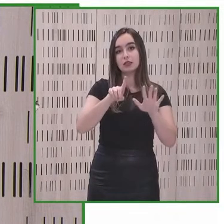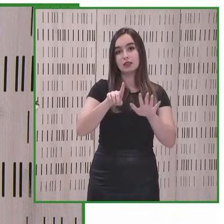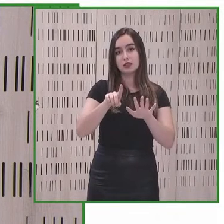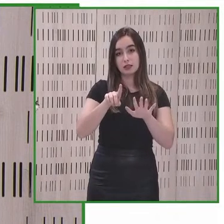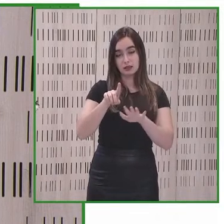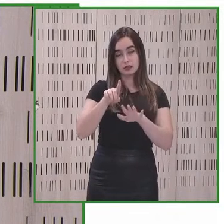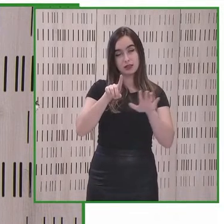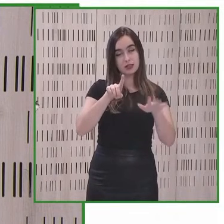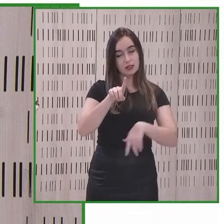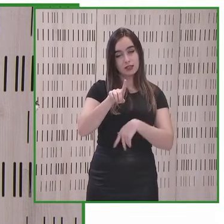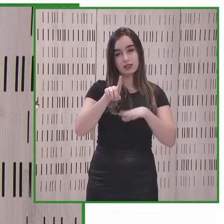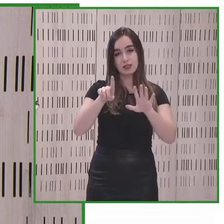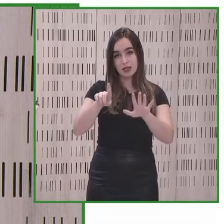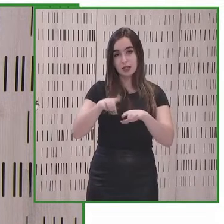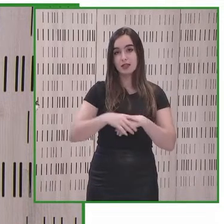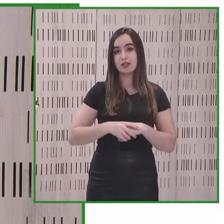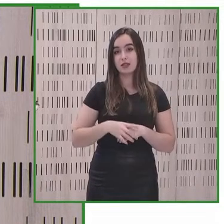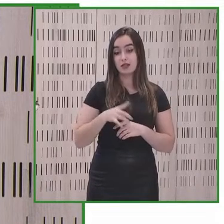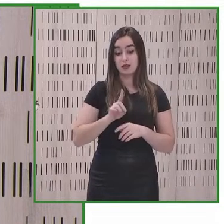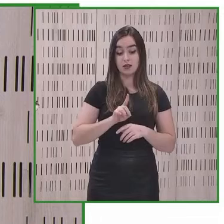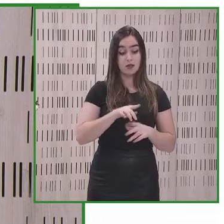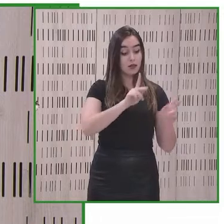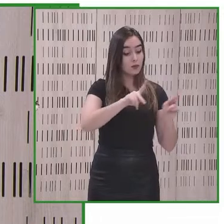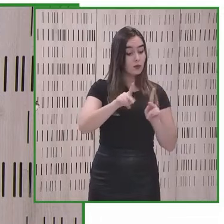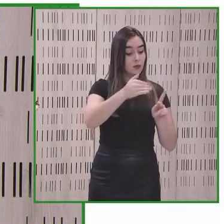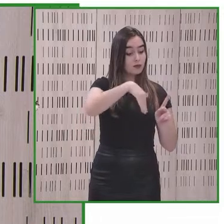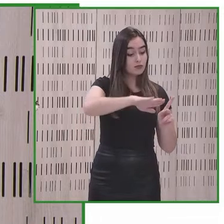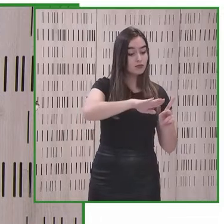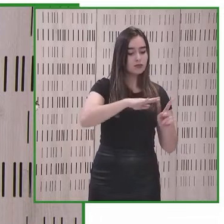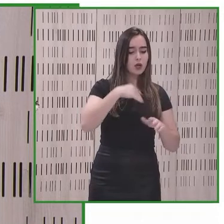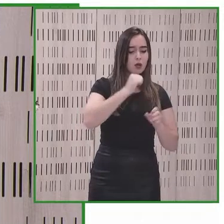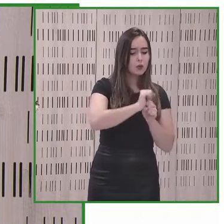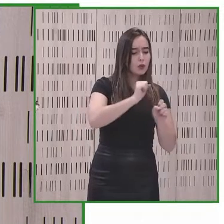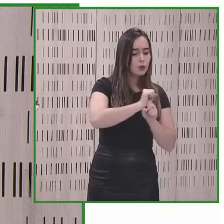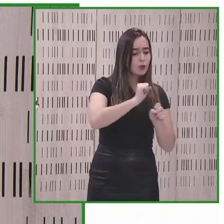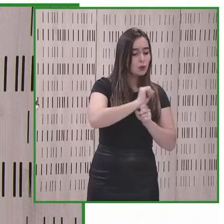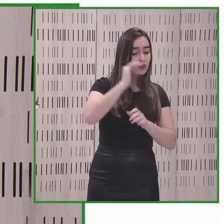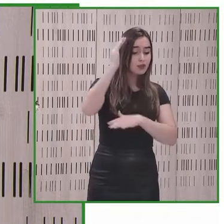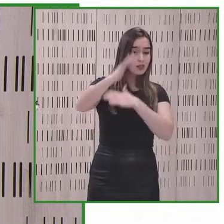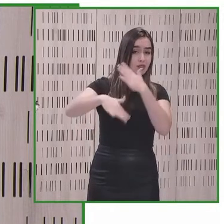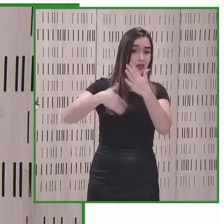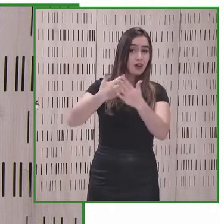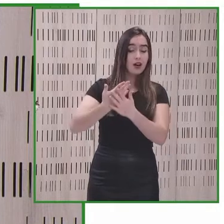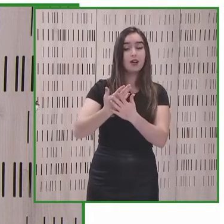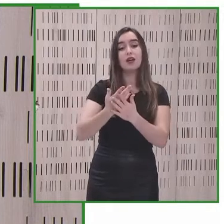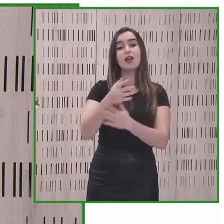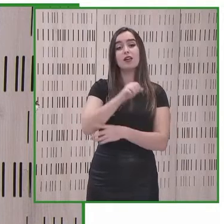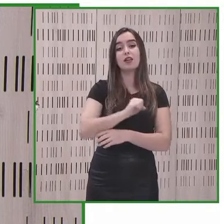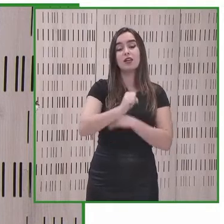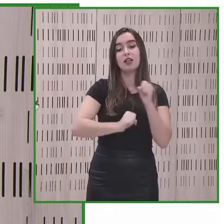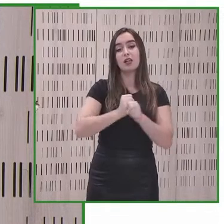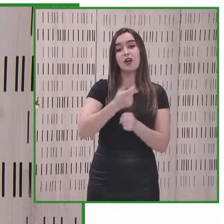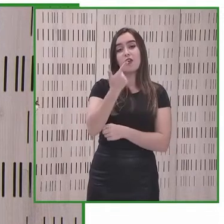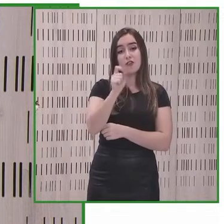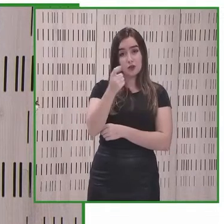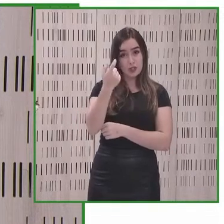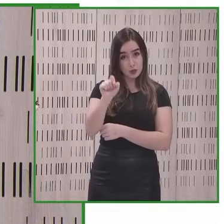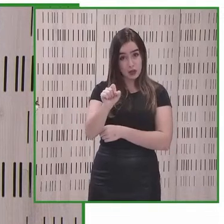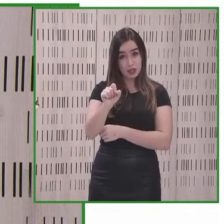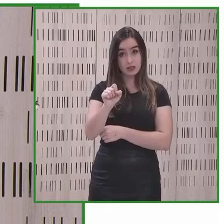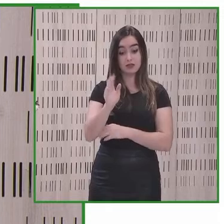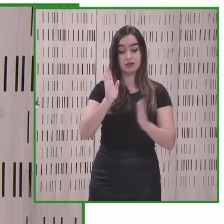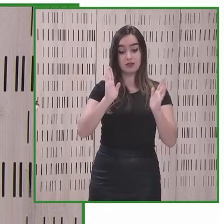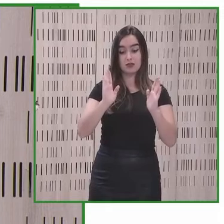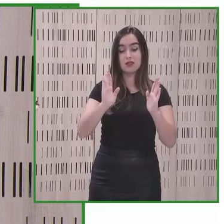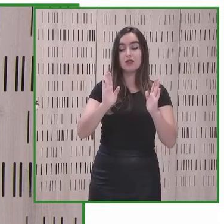con discapacidad en competencias digitales conseguimos en el año 2020 a pesar de un año tremendo tremendo de malo no pero también de